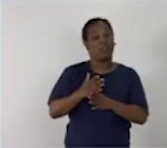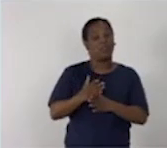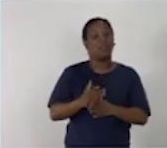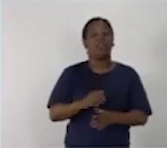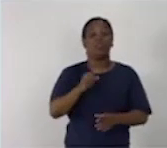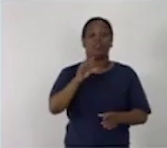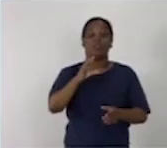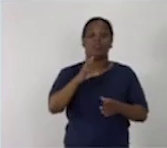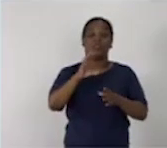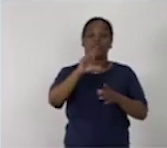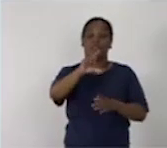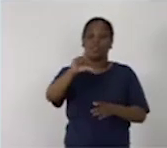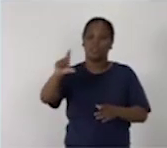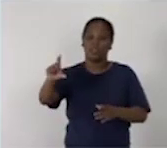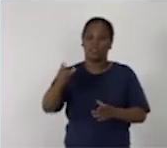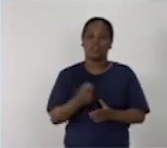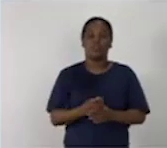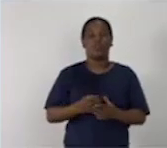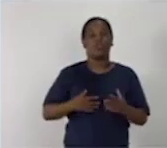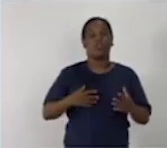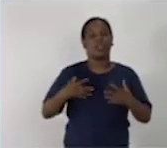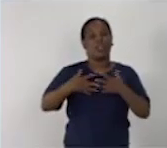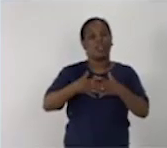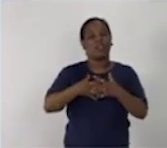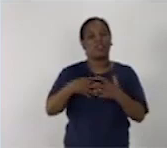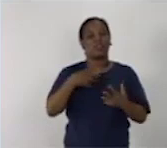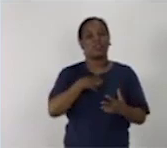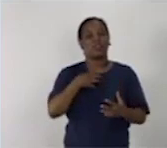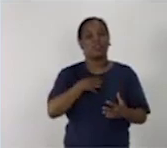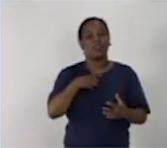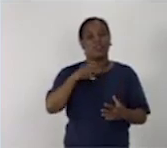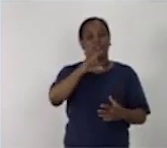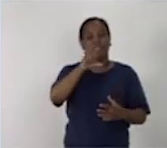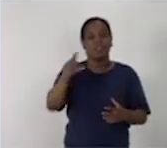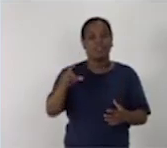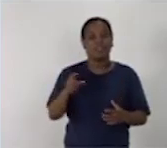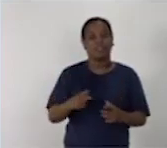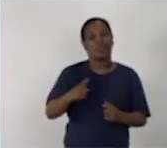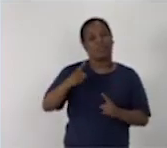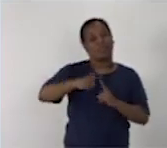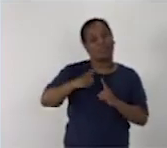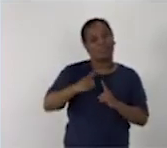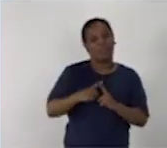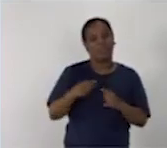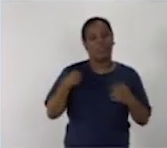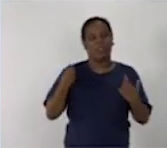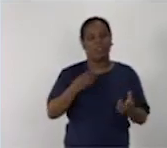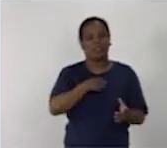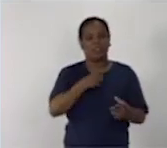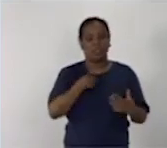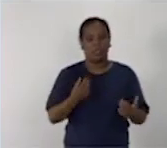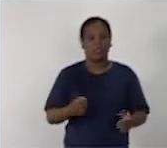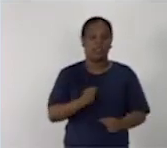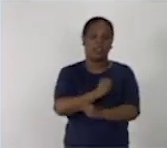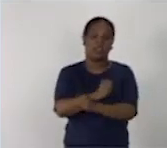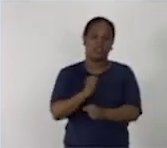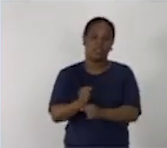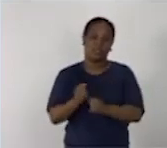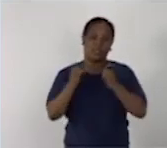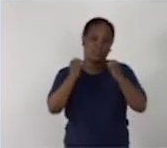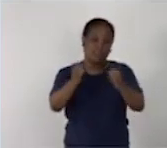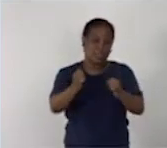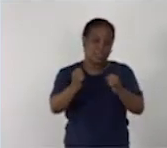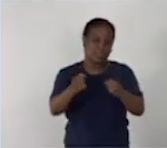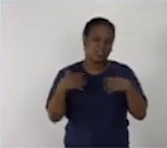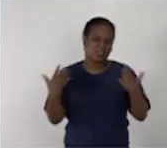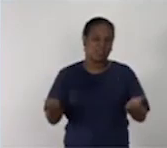Se familiarizarán con diferentes tipos de texto y las relaciones entre estos, teniendo en cuenta el tema que tratan